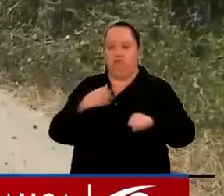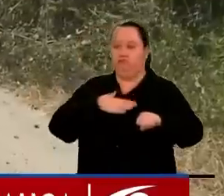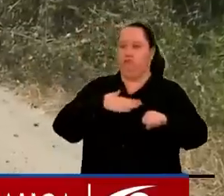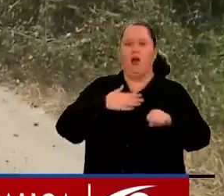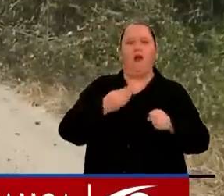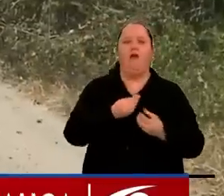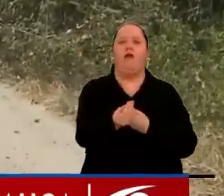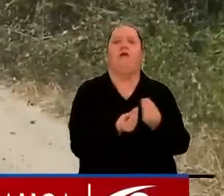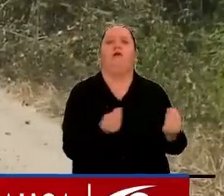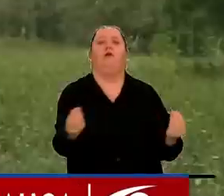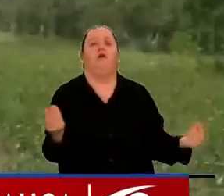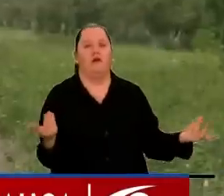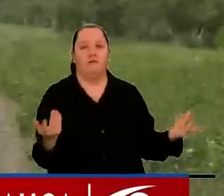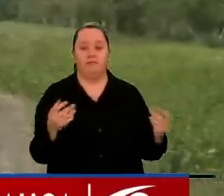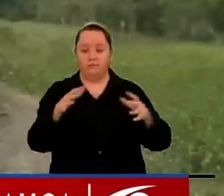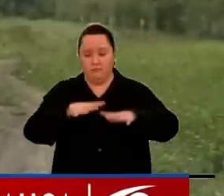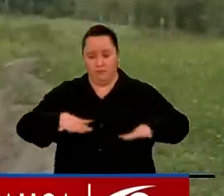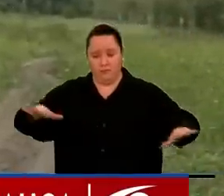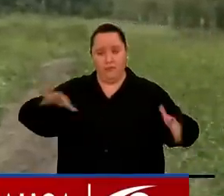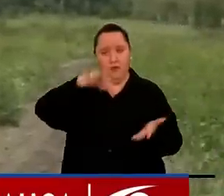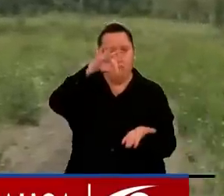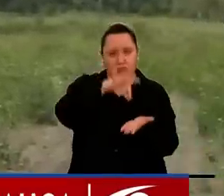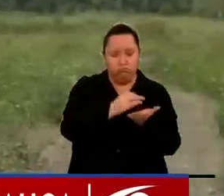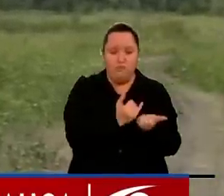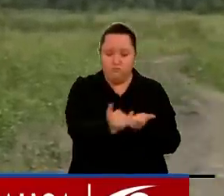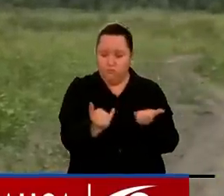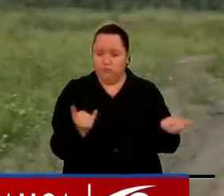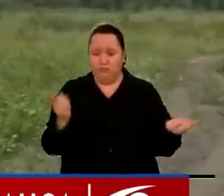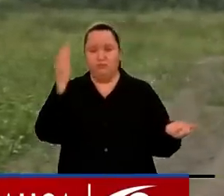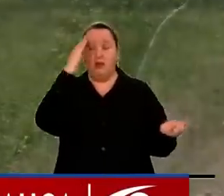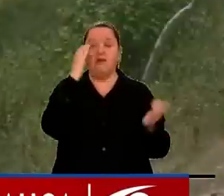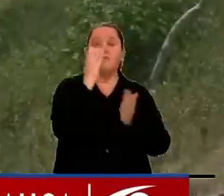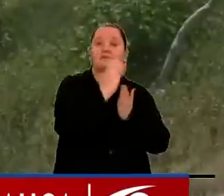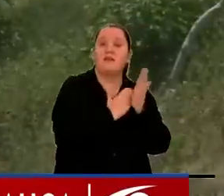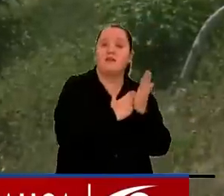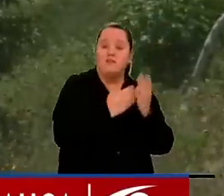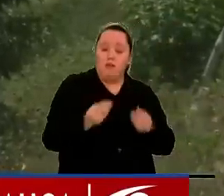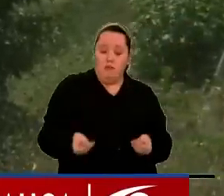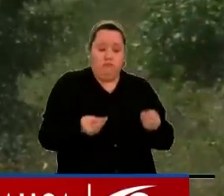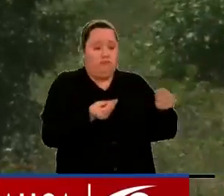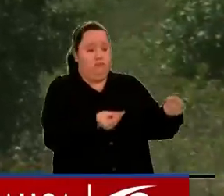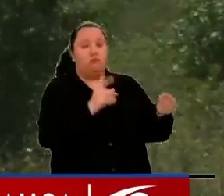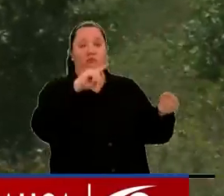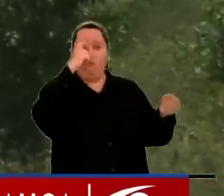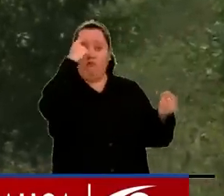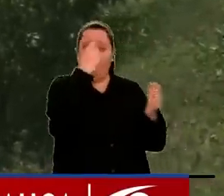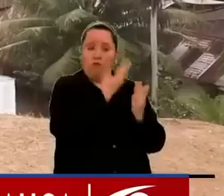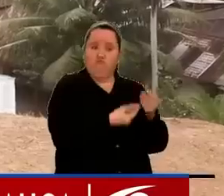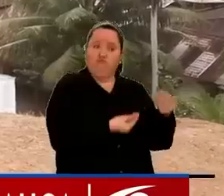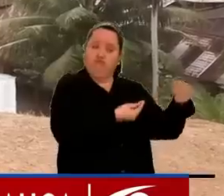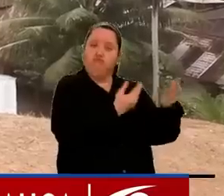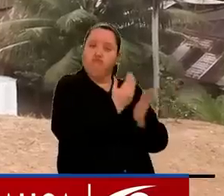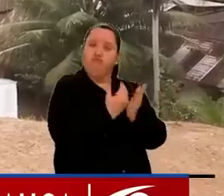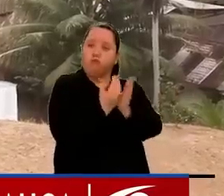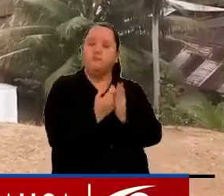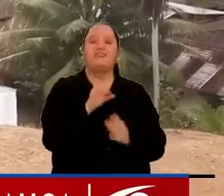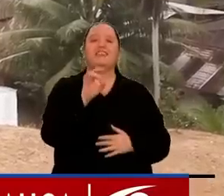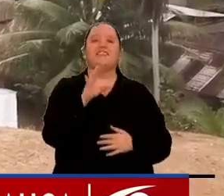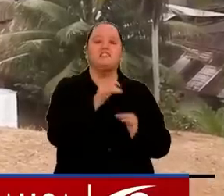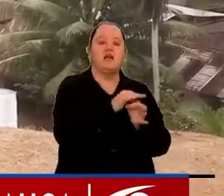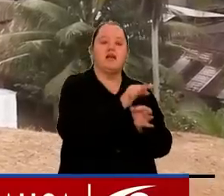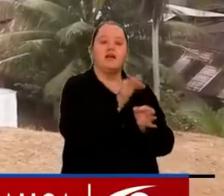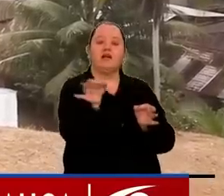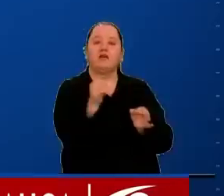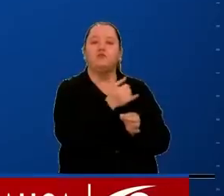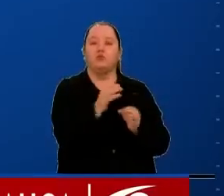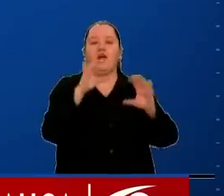Los predios que ya están georreferenciados e incluso cuyos certificados de tradición están en manos del gobierno están ubicados en 15 municipios del